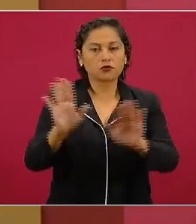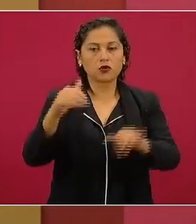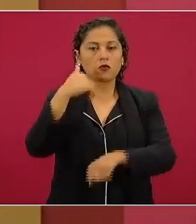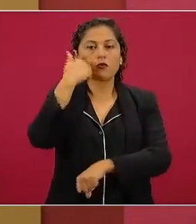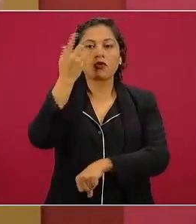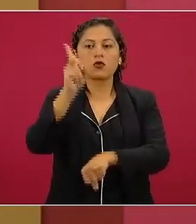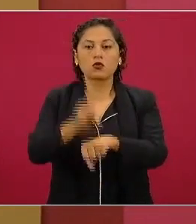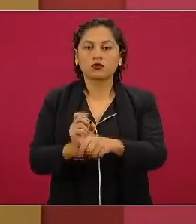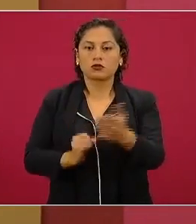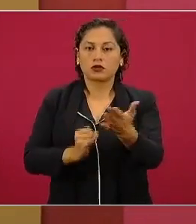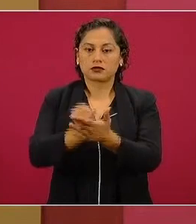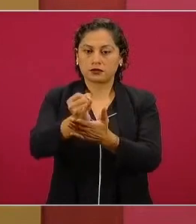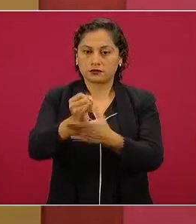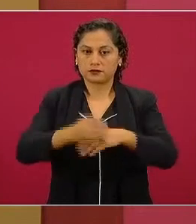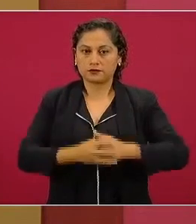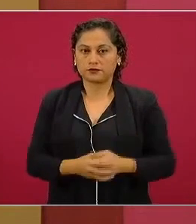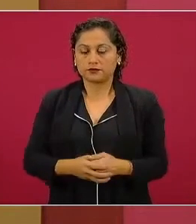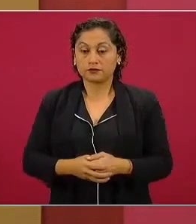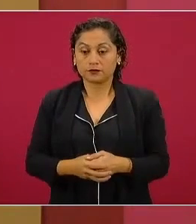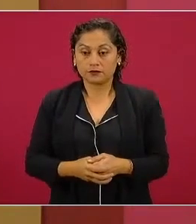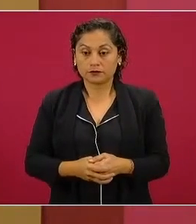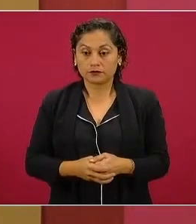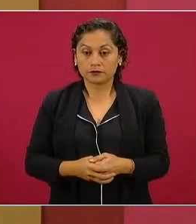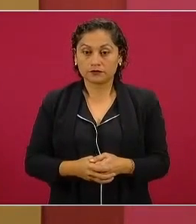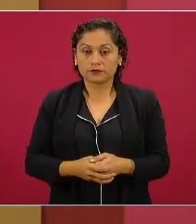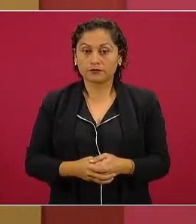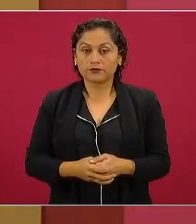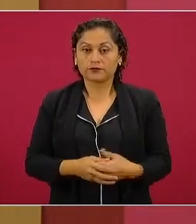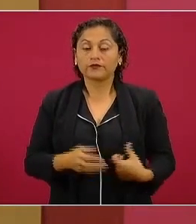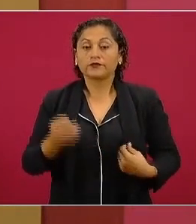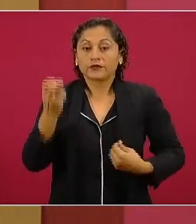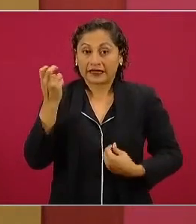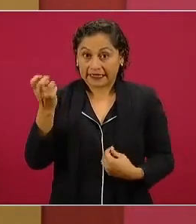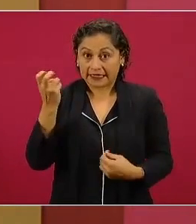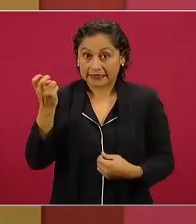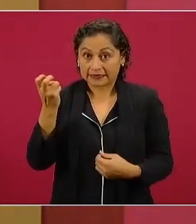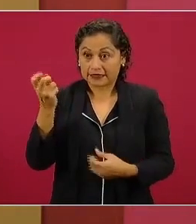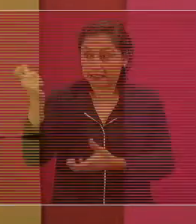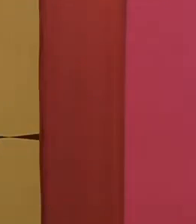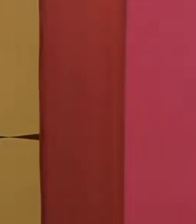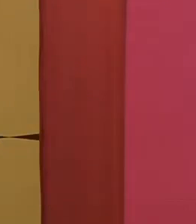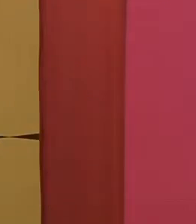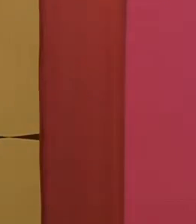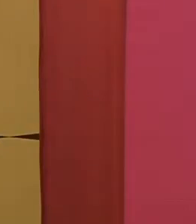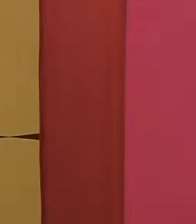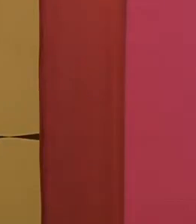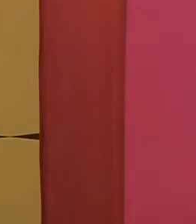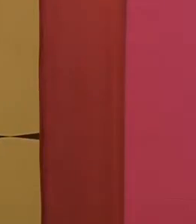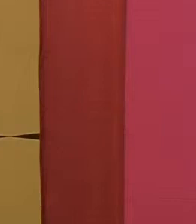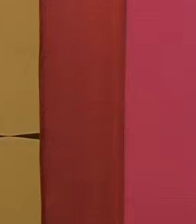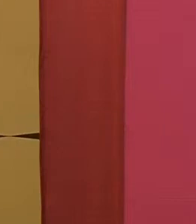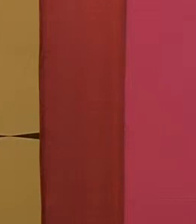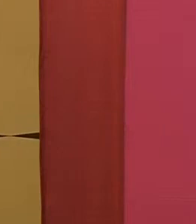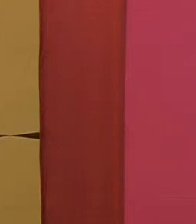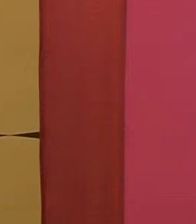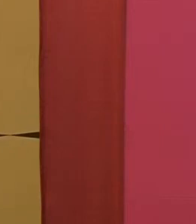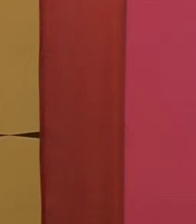Y ese dinero se va a utilizar para